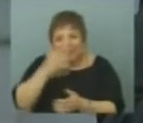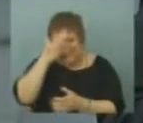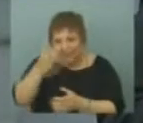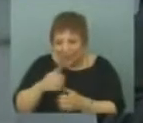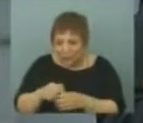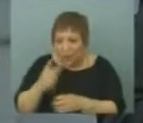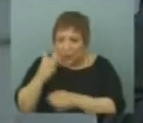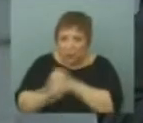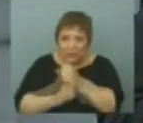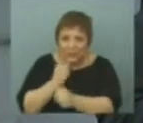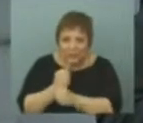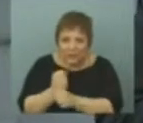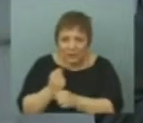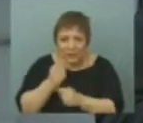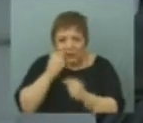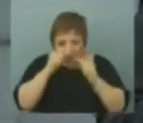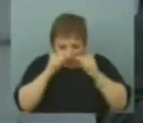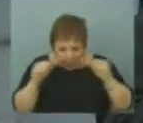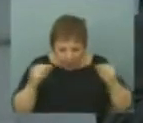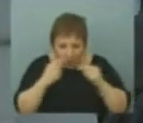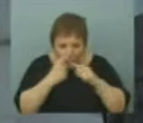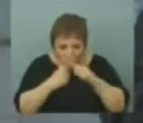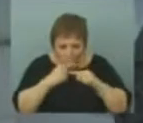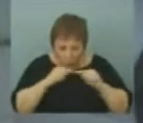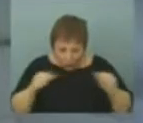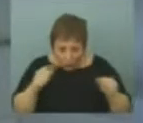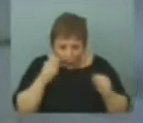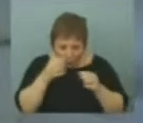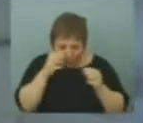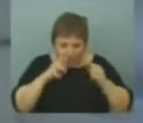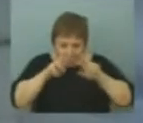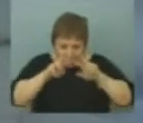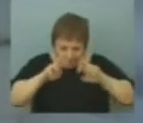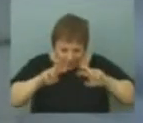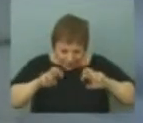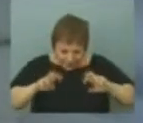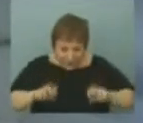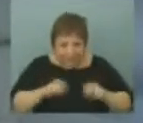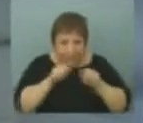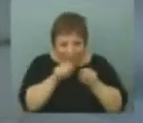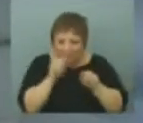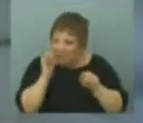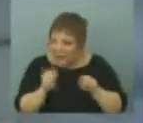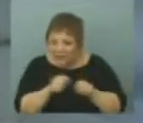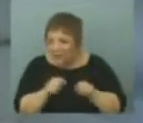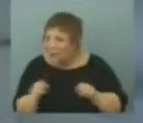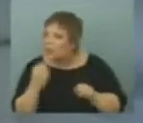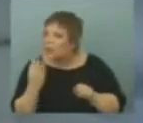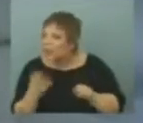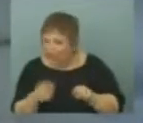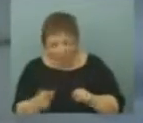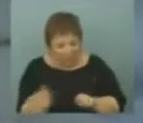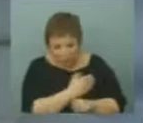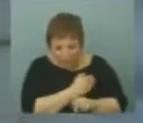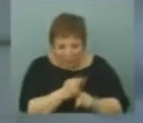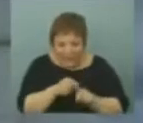Estuvieron dos años mirando renglón a renglón el presupuesto y diciendo esto sí, a ver, ¿por qué esto? ¿por qué no? Esto no, para afuera.